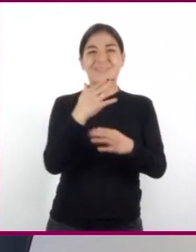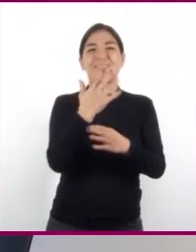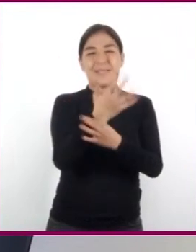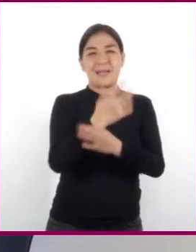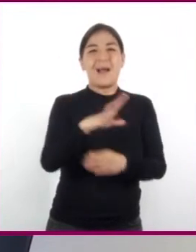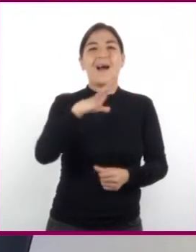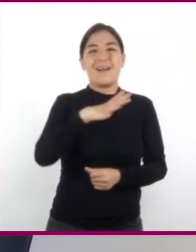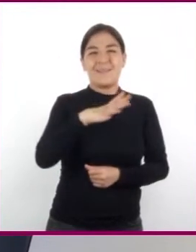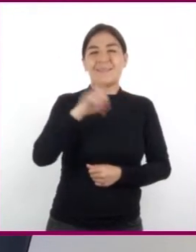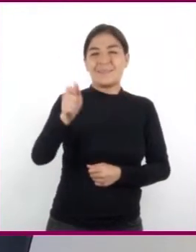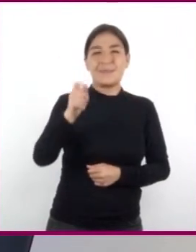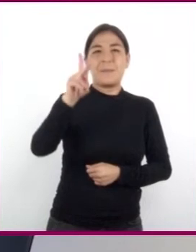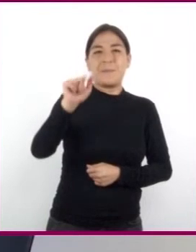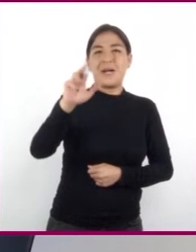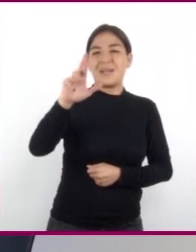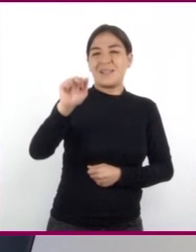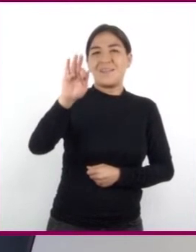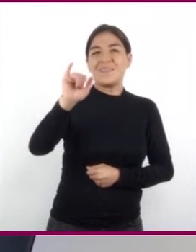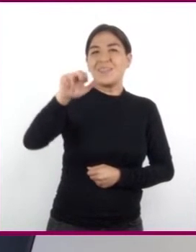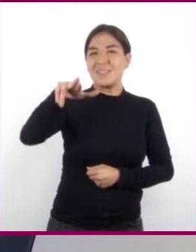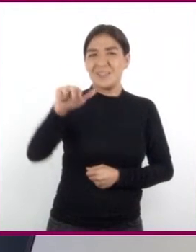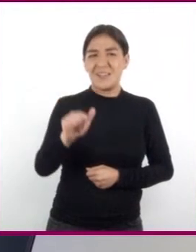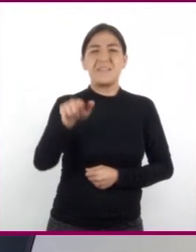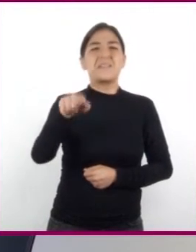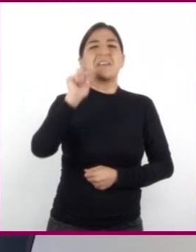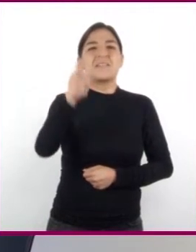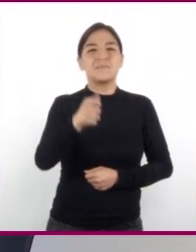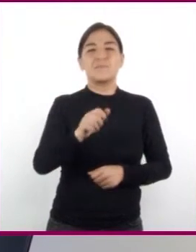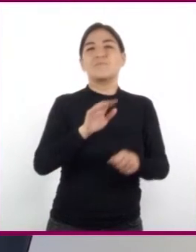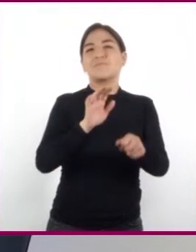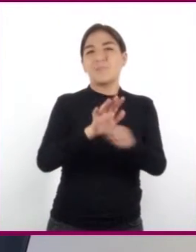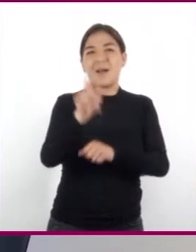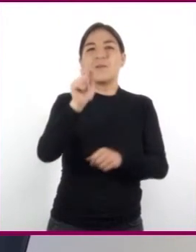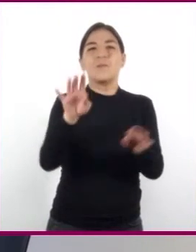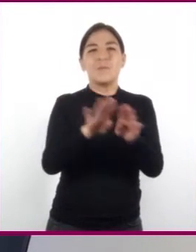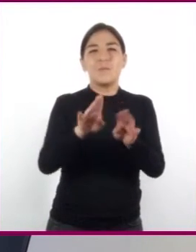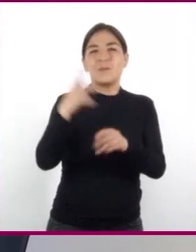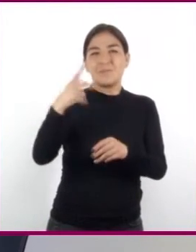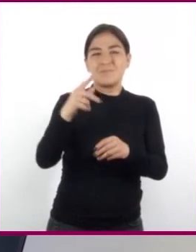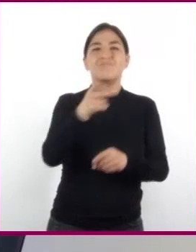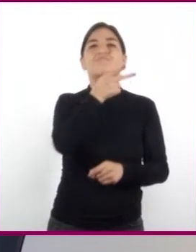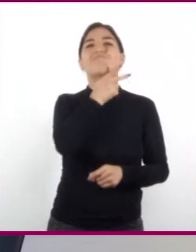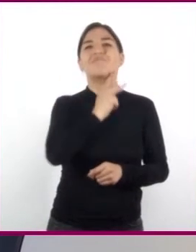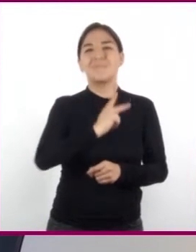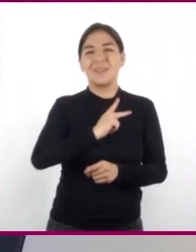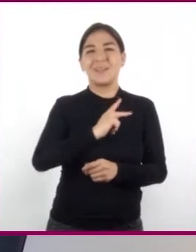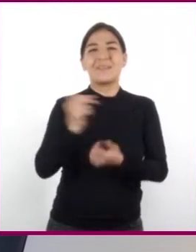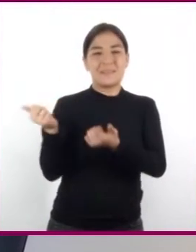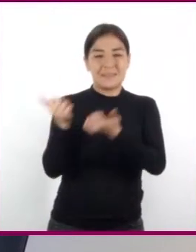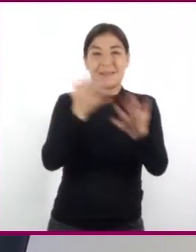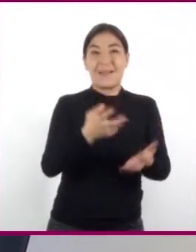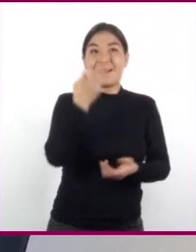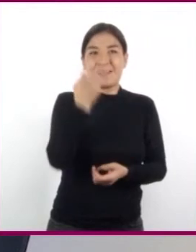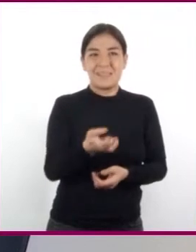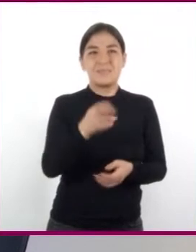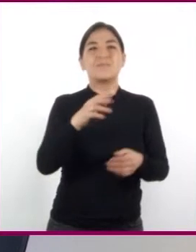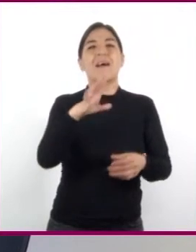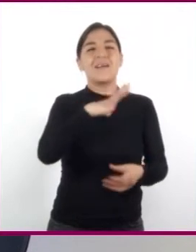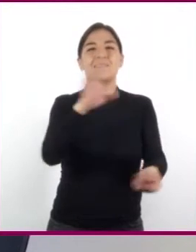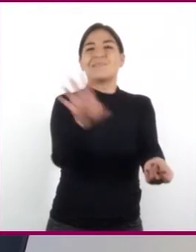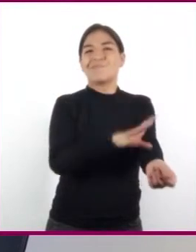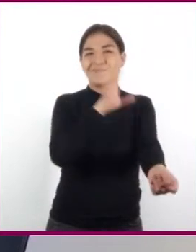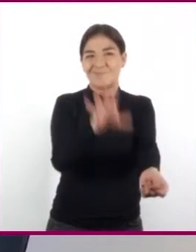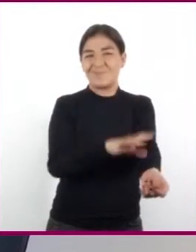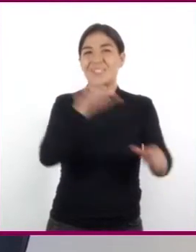parafina. La parafina es un combustible derivado del petróleo que contiene mucha energía